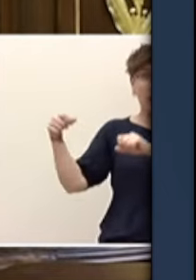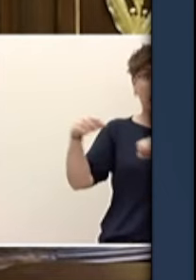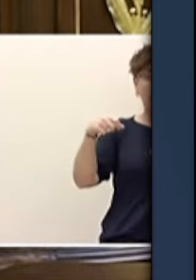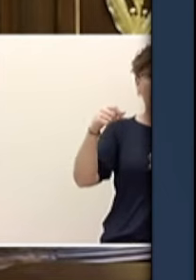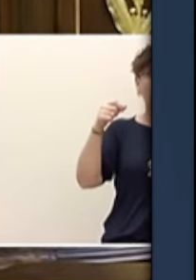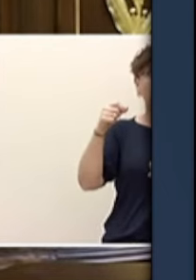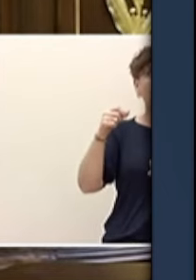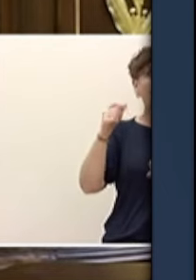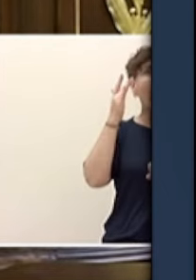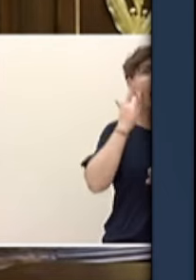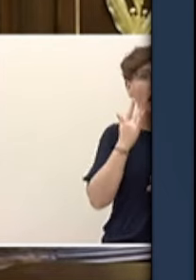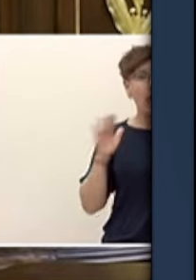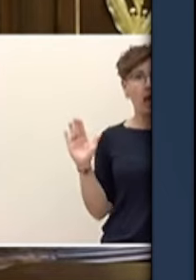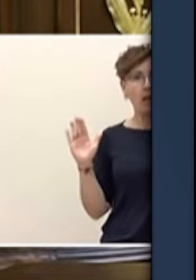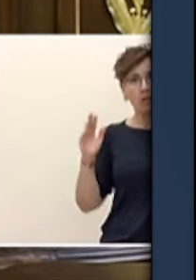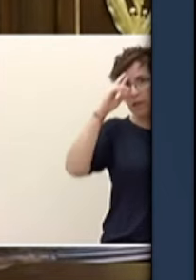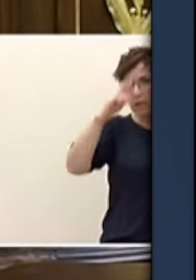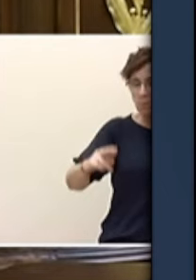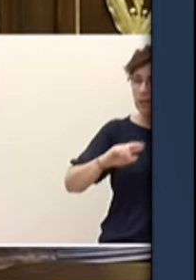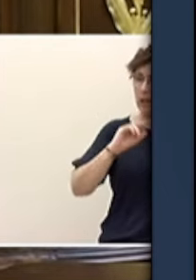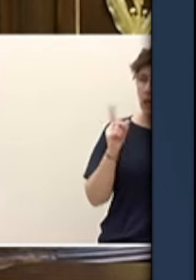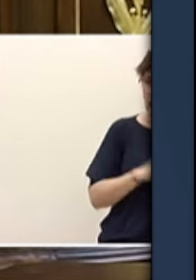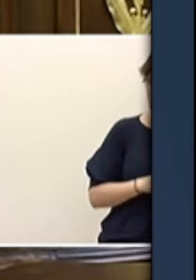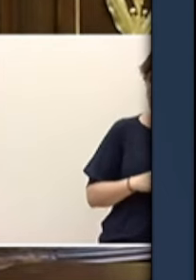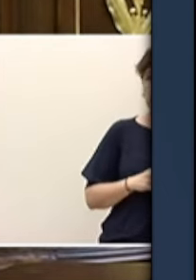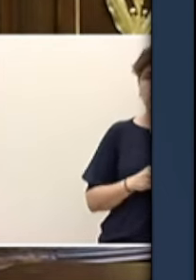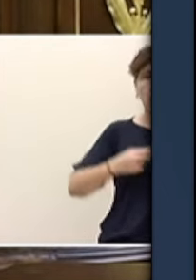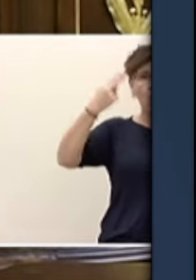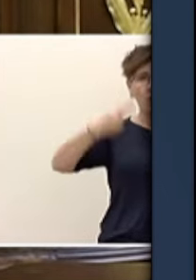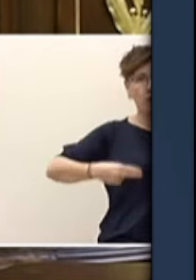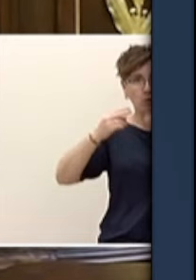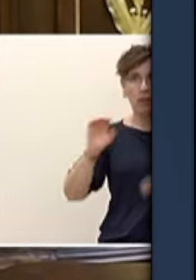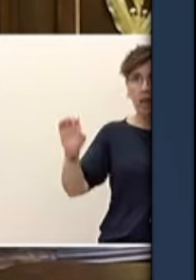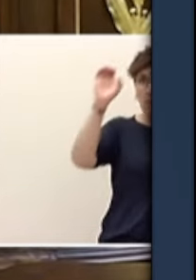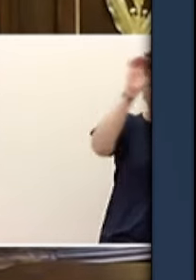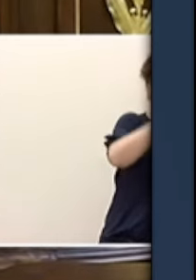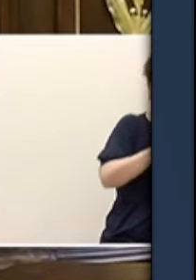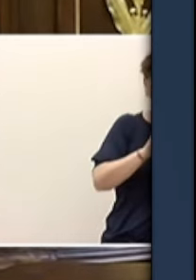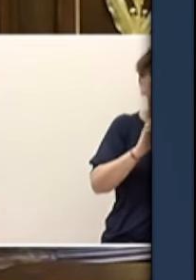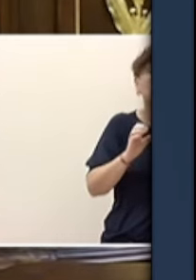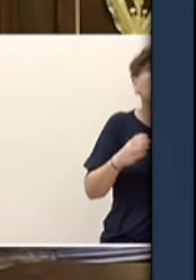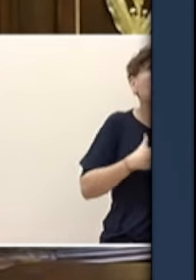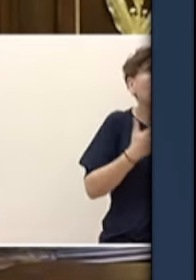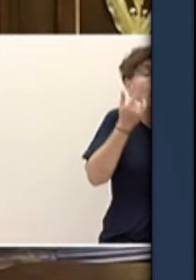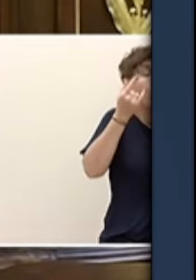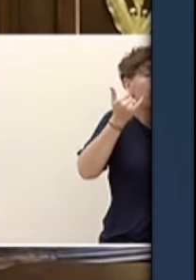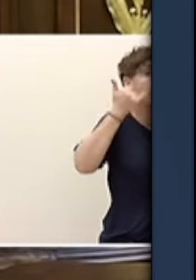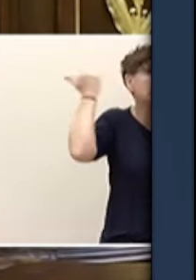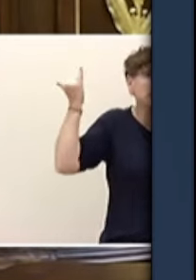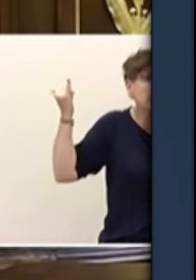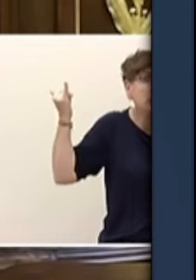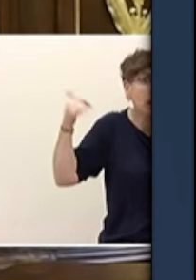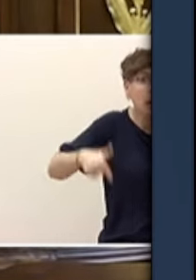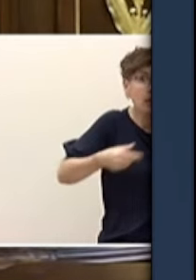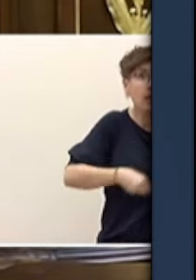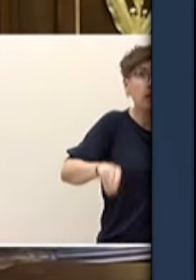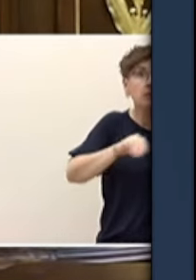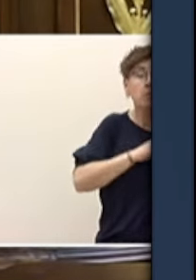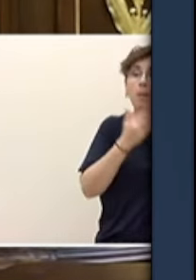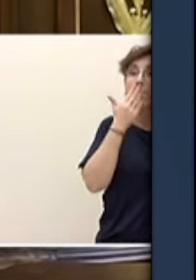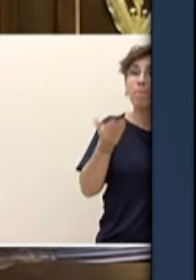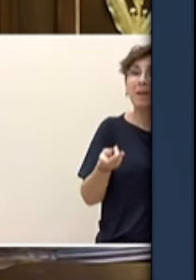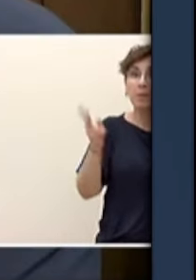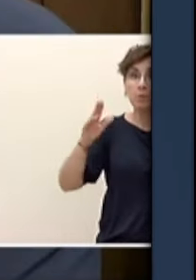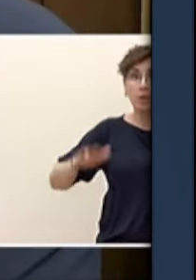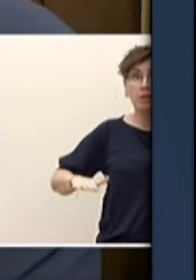y que cuando de repente por un despiste en España se les acaba el permiso de residencia son detenidos por la policía y acaban en el